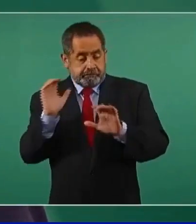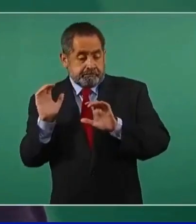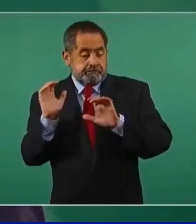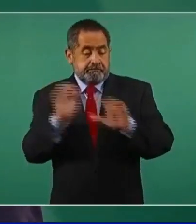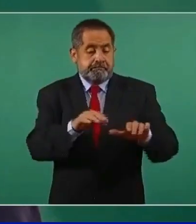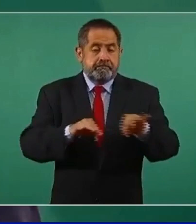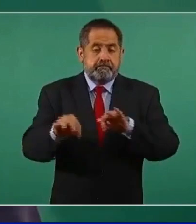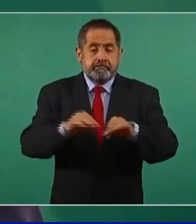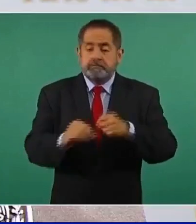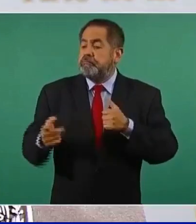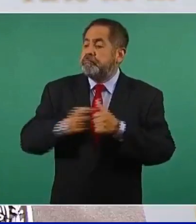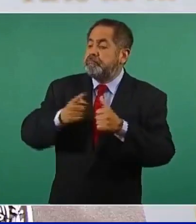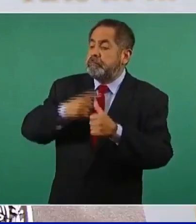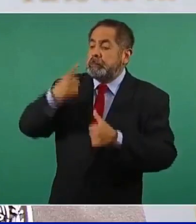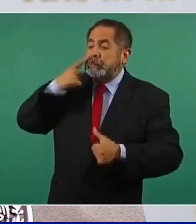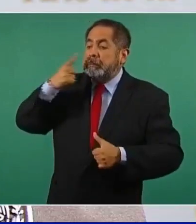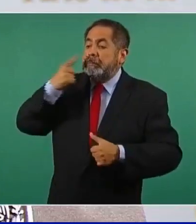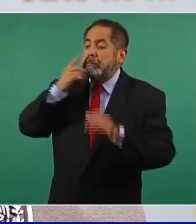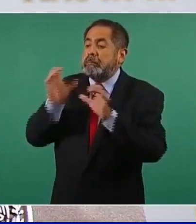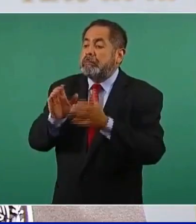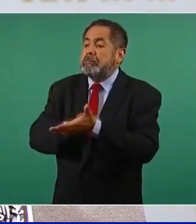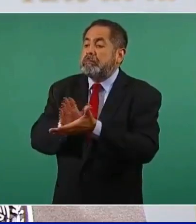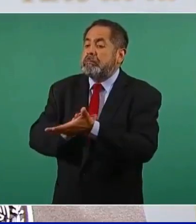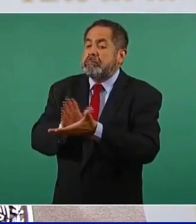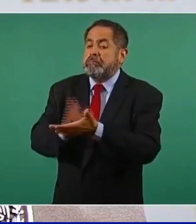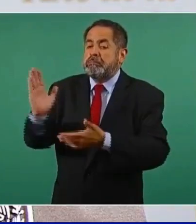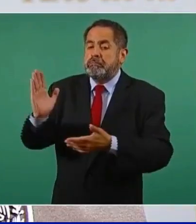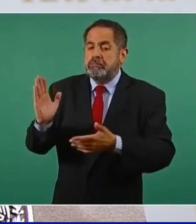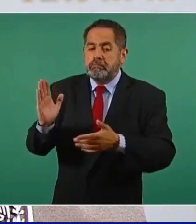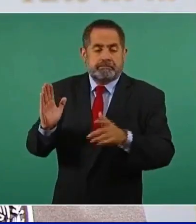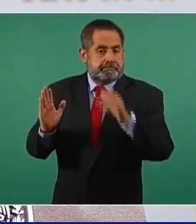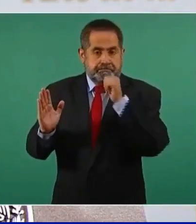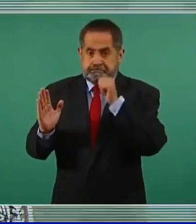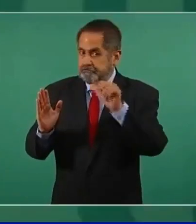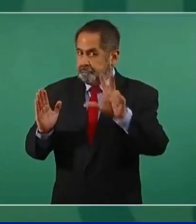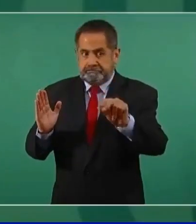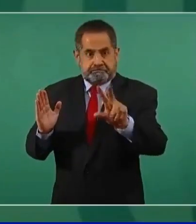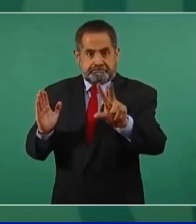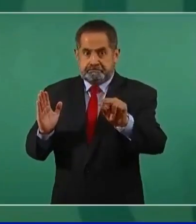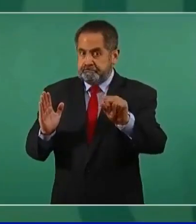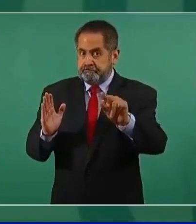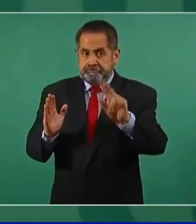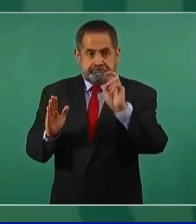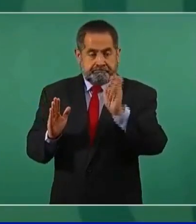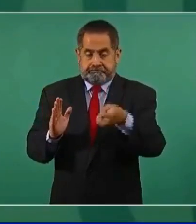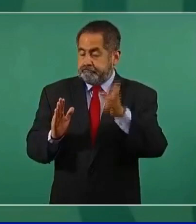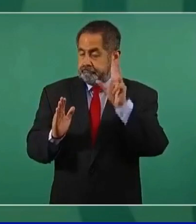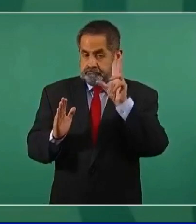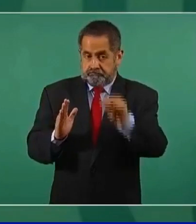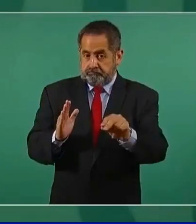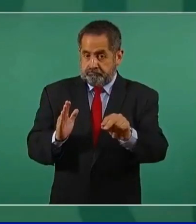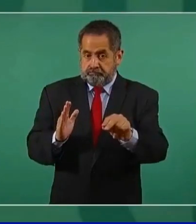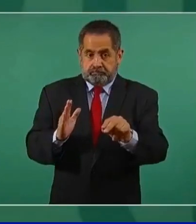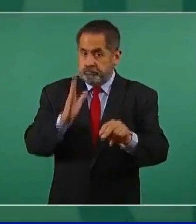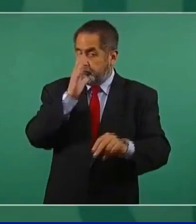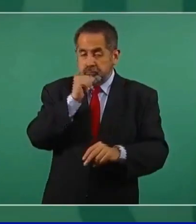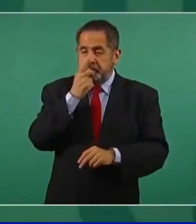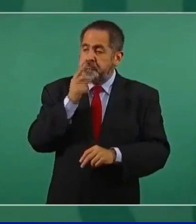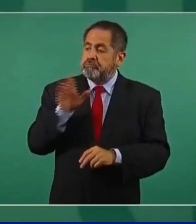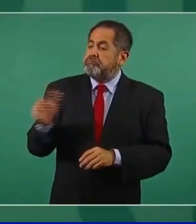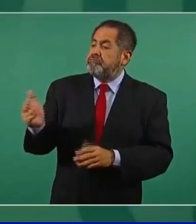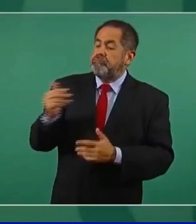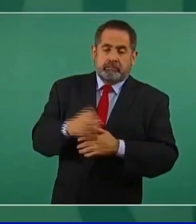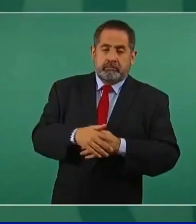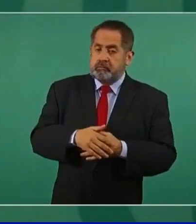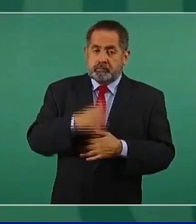se pida estar vacunado contra COVID-19. No sería procedente que un